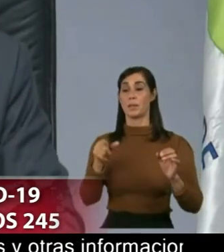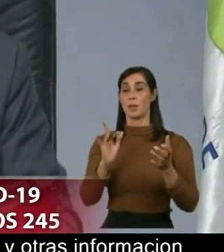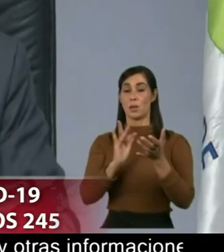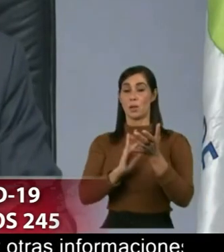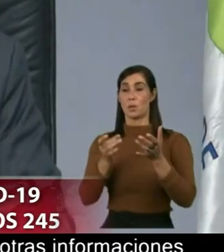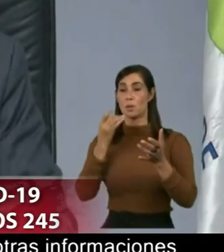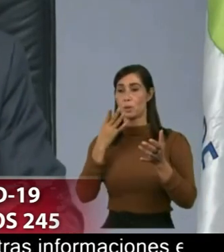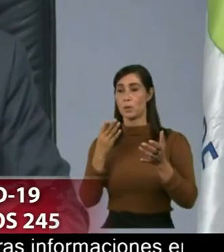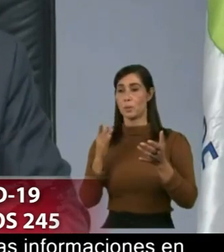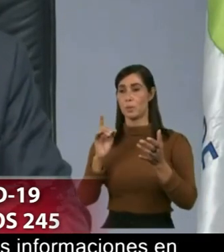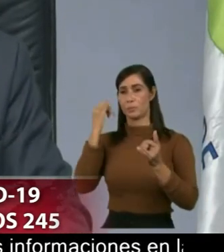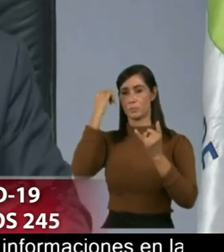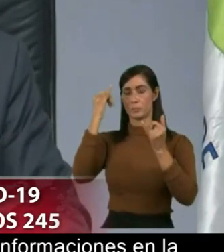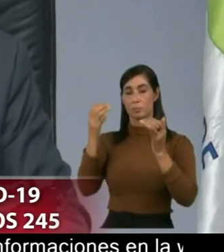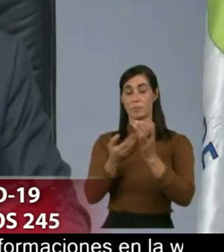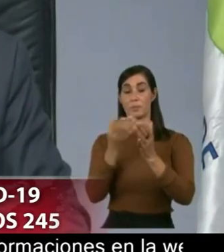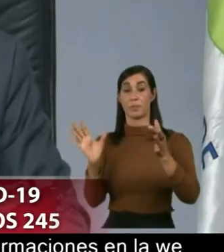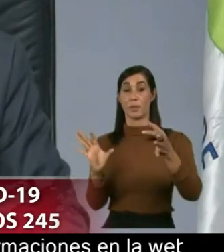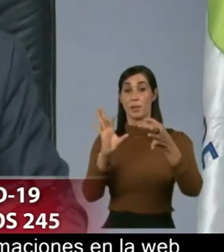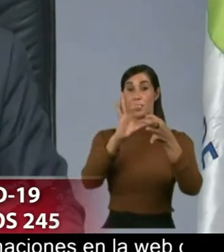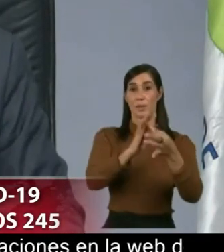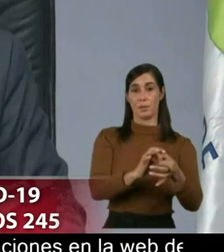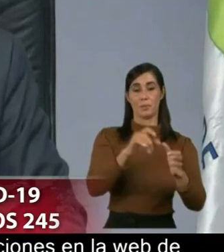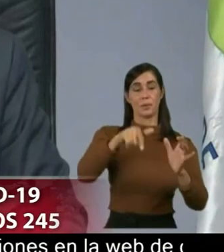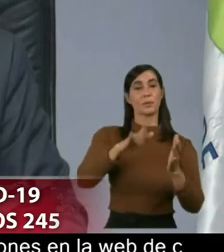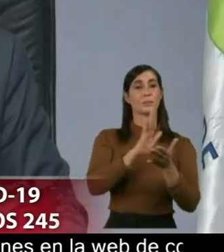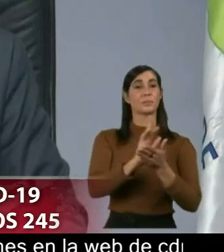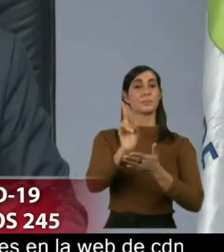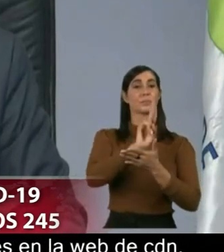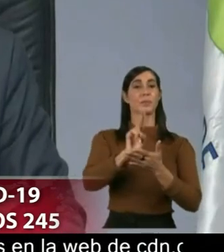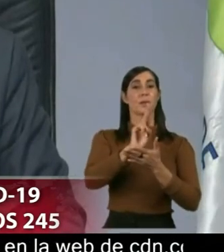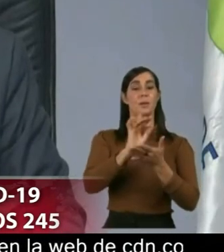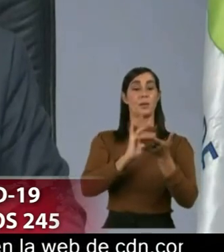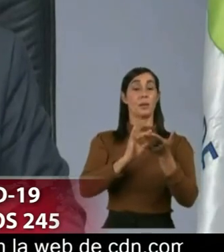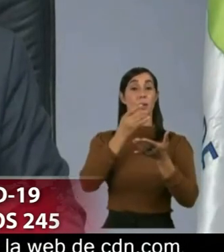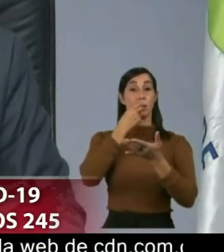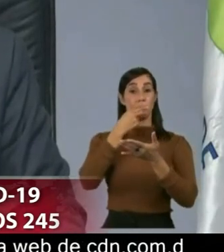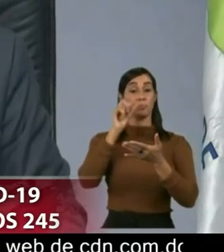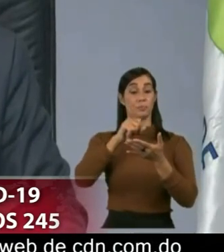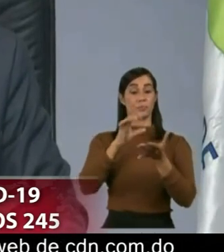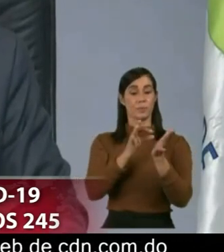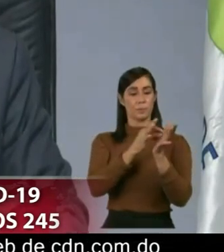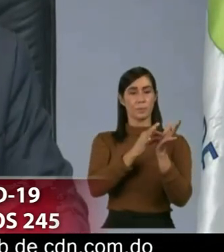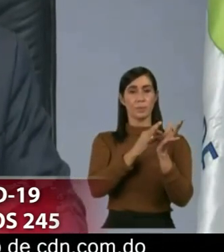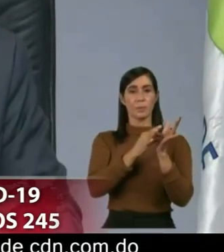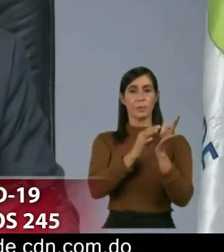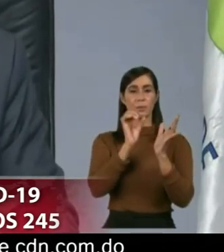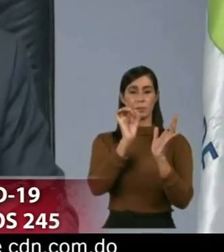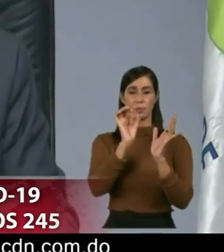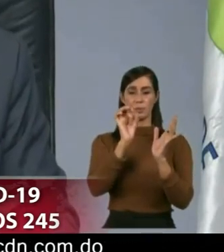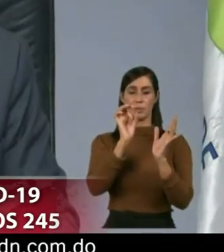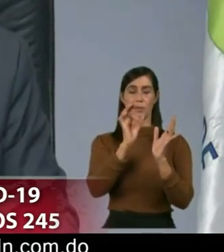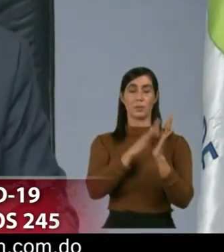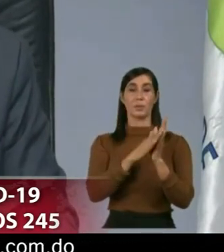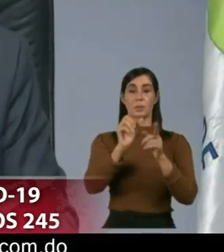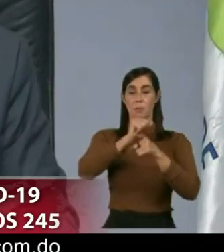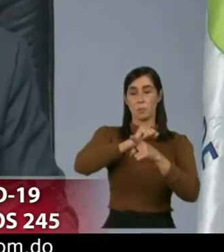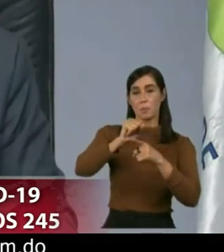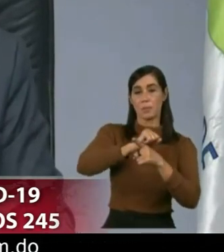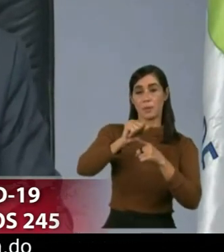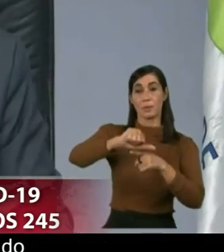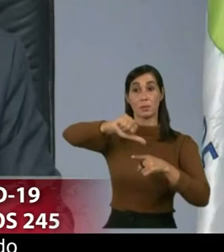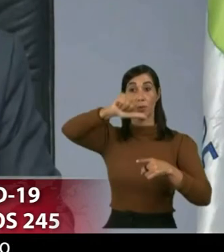nosotros ya aquí estamos usando la hidroxicloroquina nosotros estamos ensayando